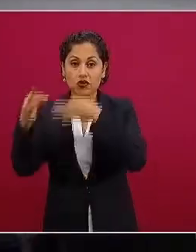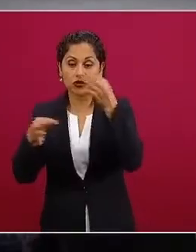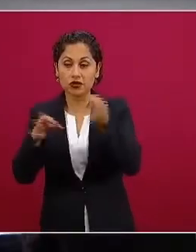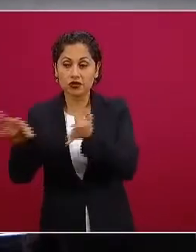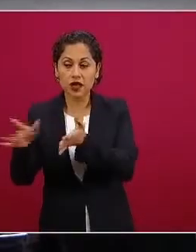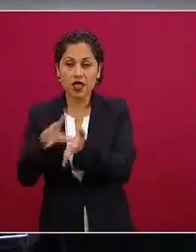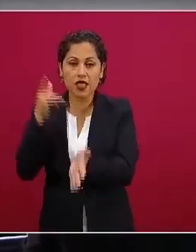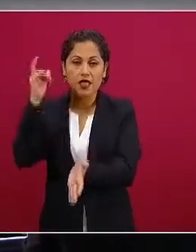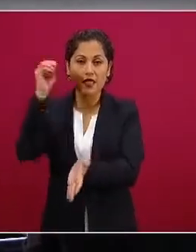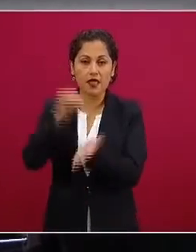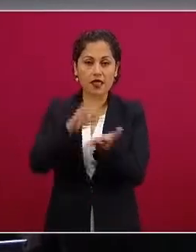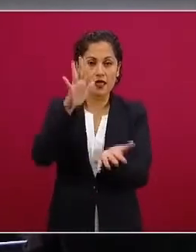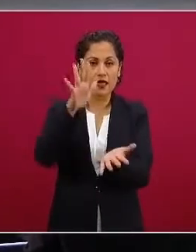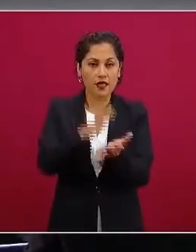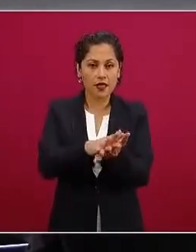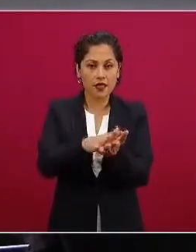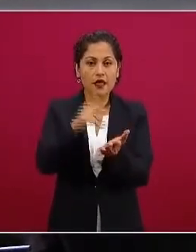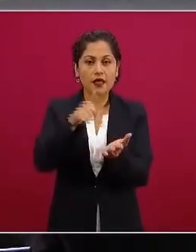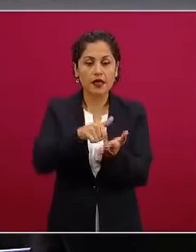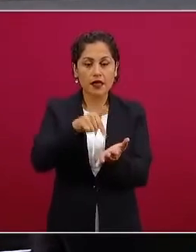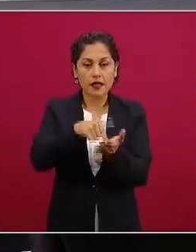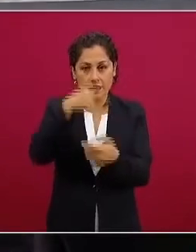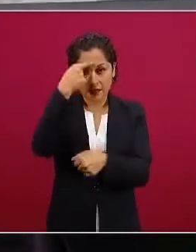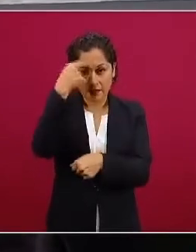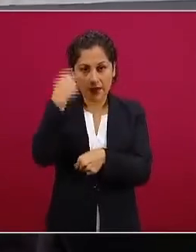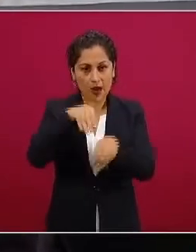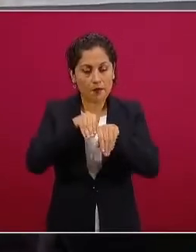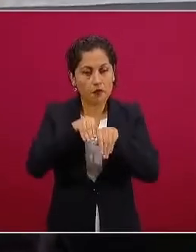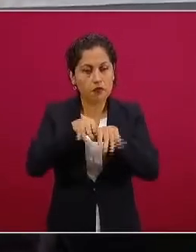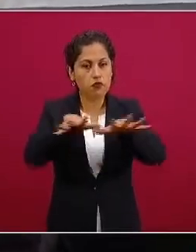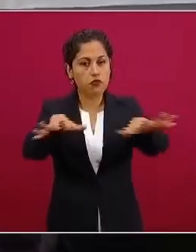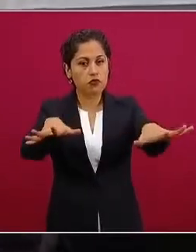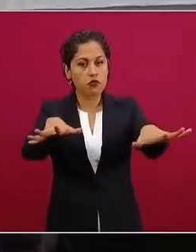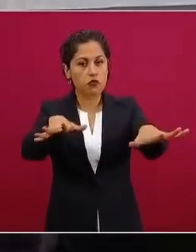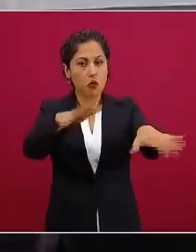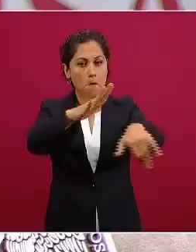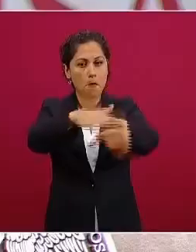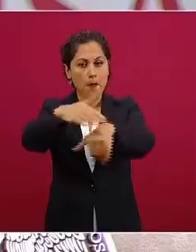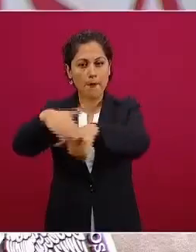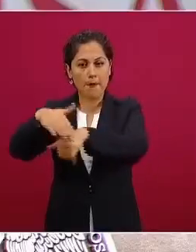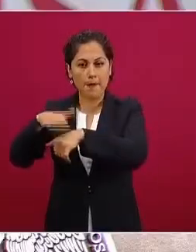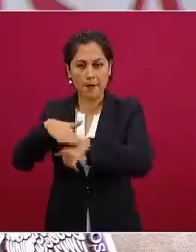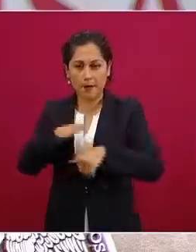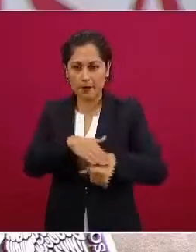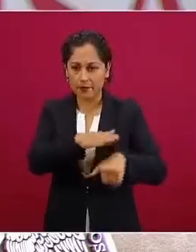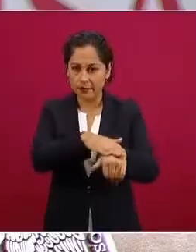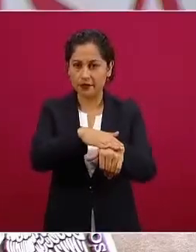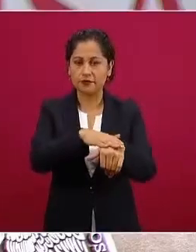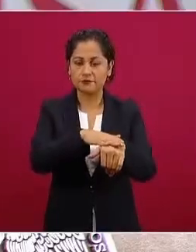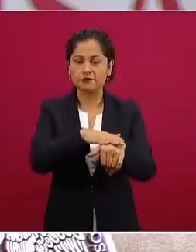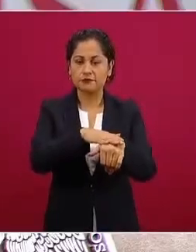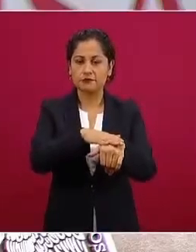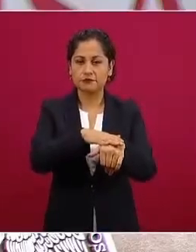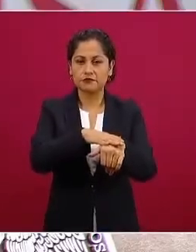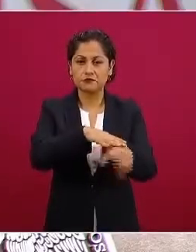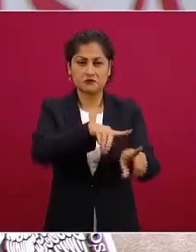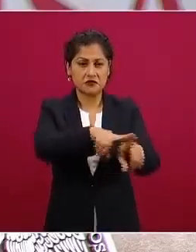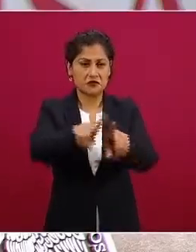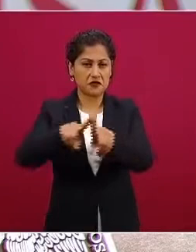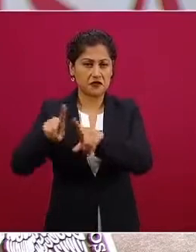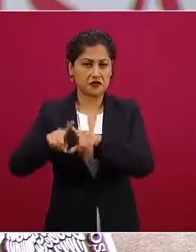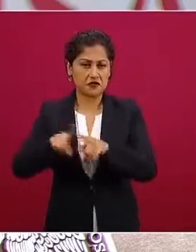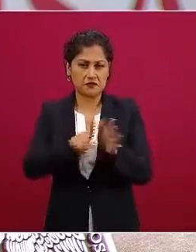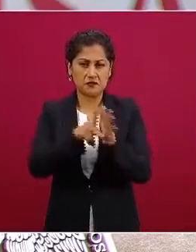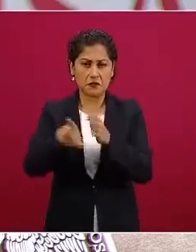hacer la extensiva en todos los medios y